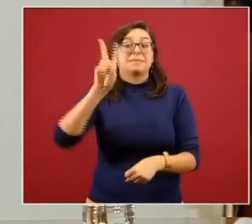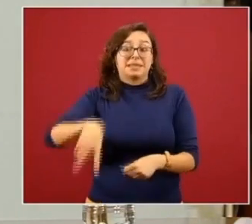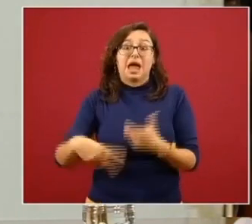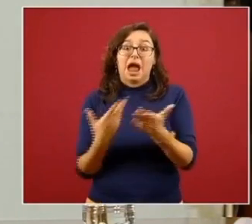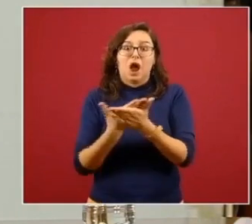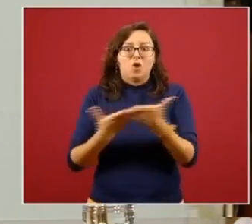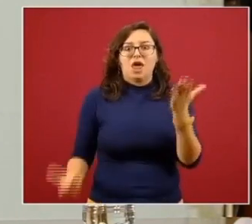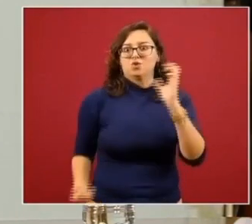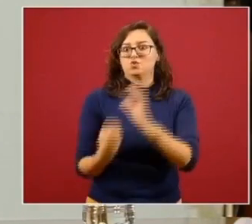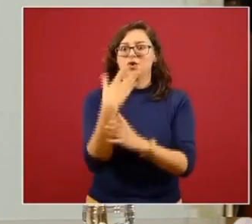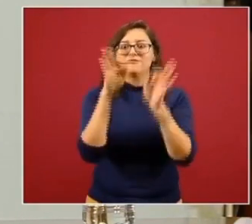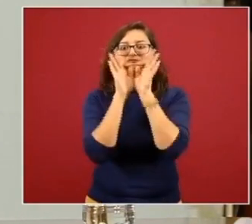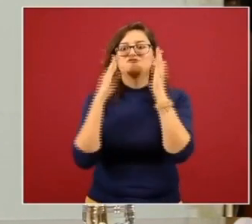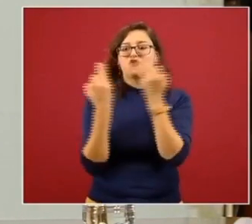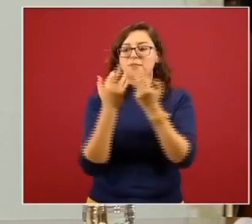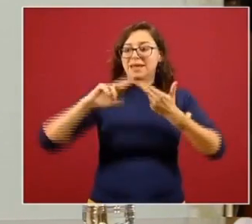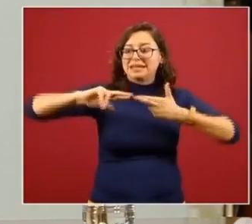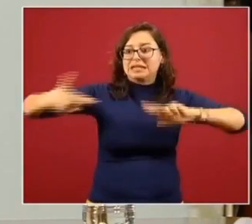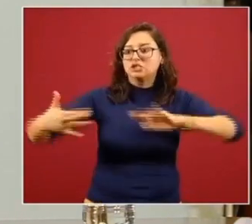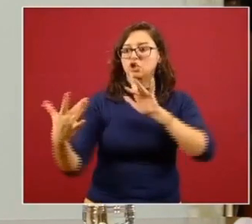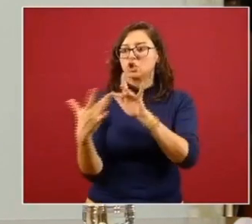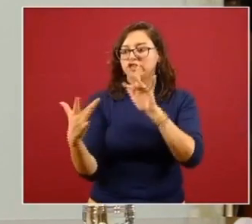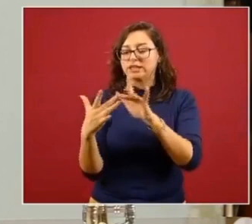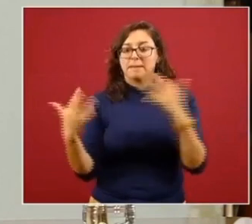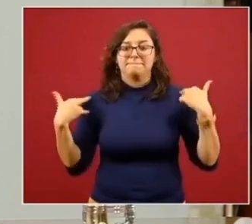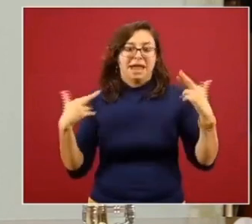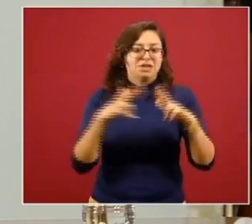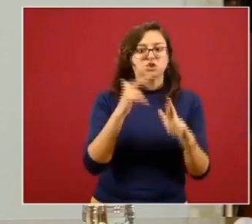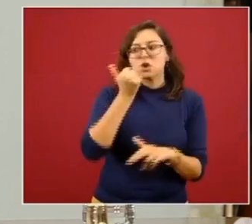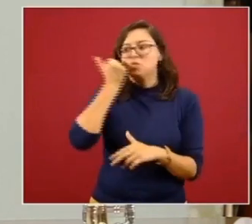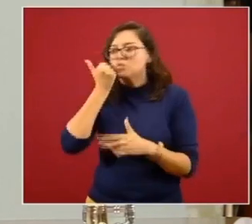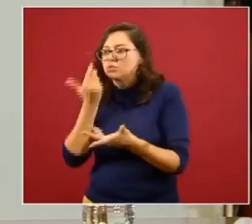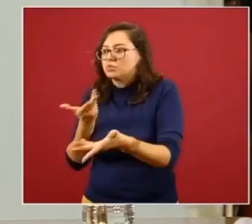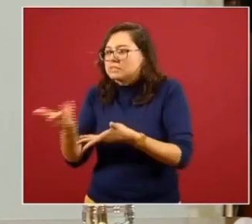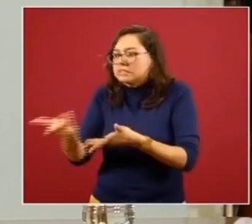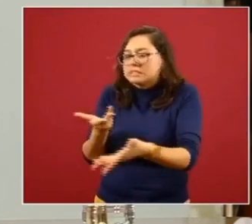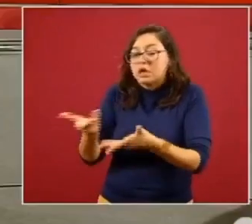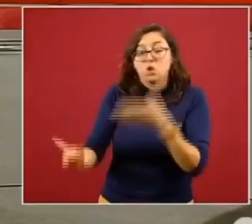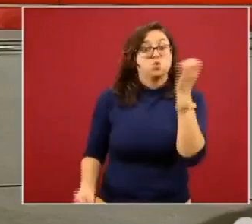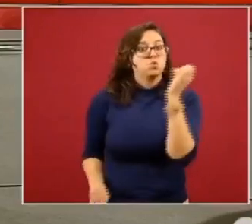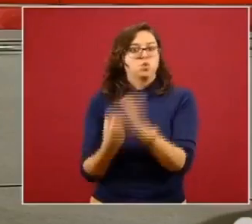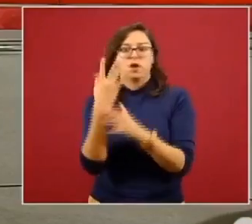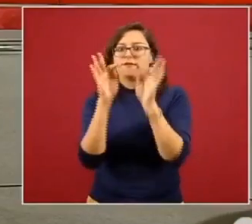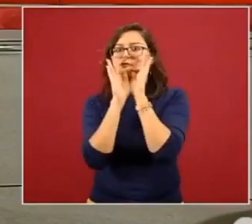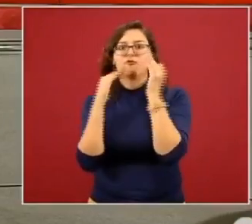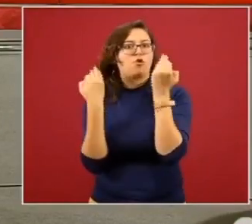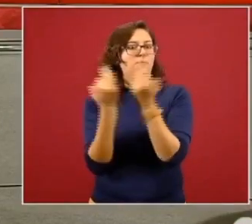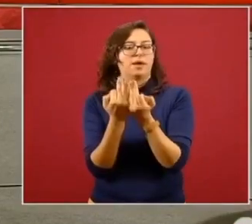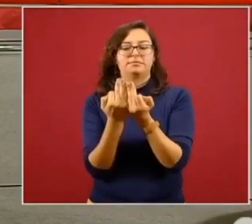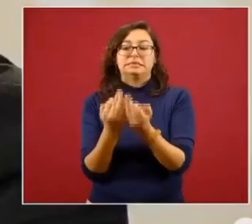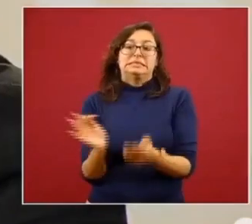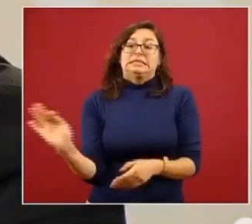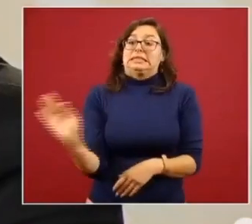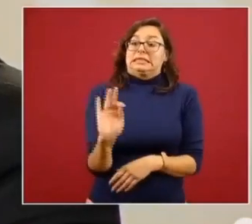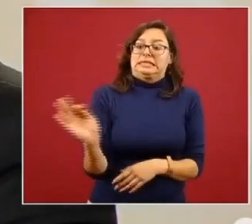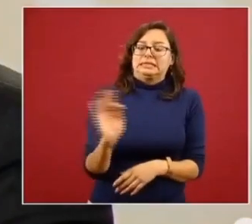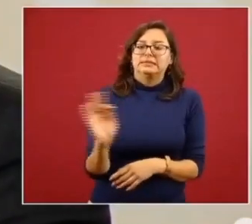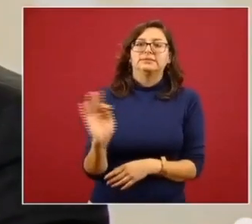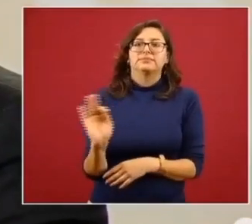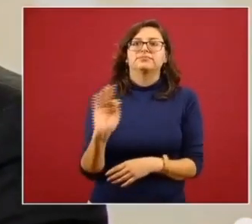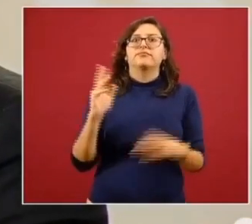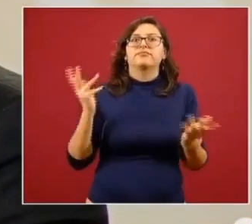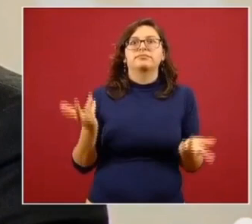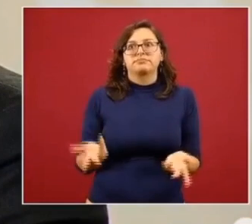de relacionarse de los alumnos con ellos y de los maestros también con ellos es algo que por ahí a lo mejor ya